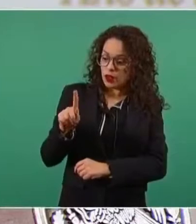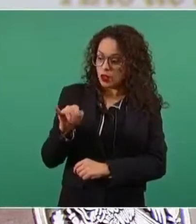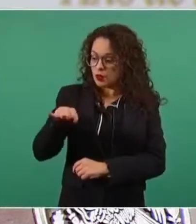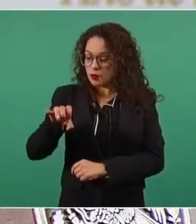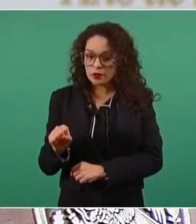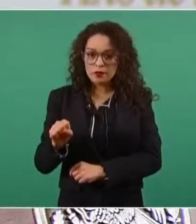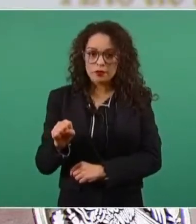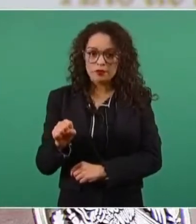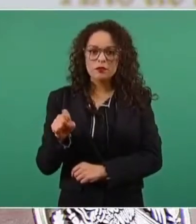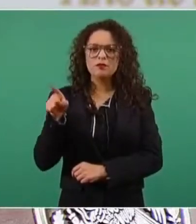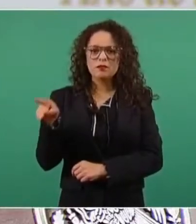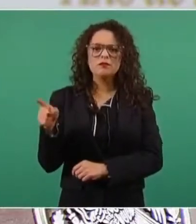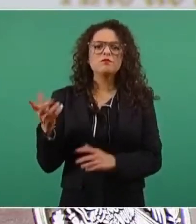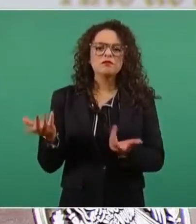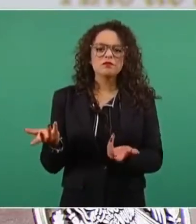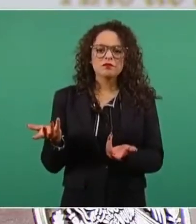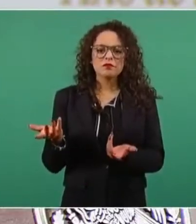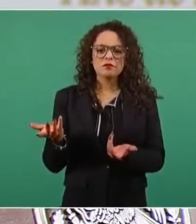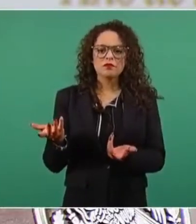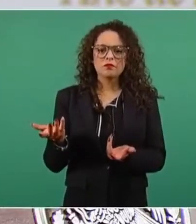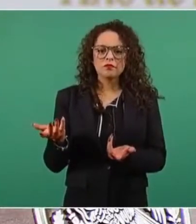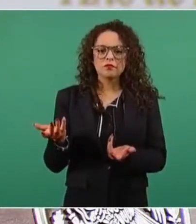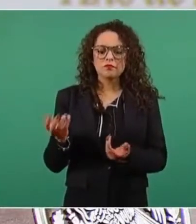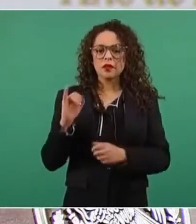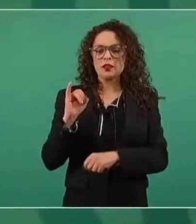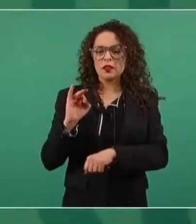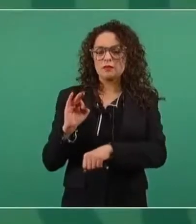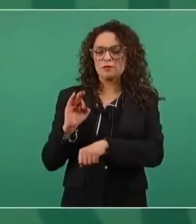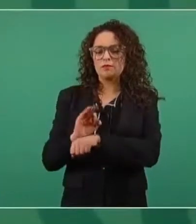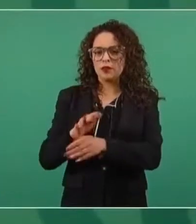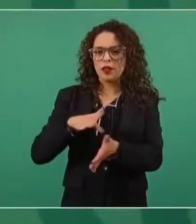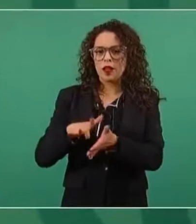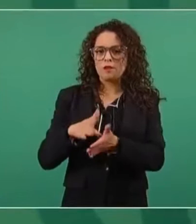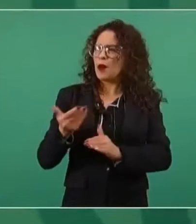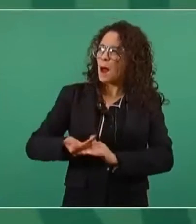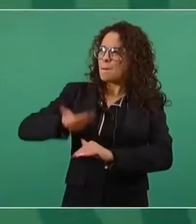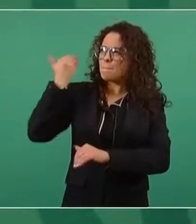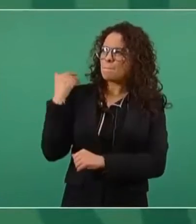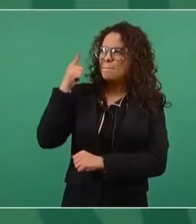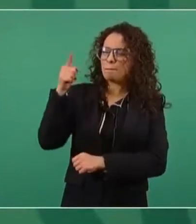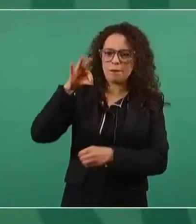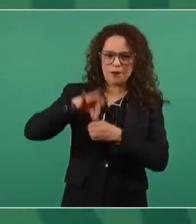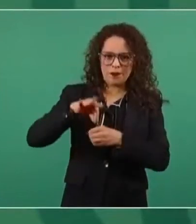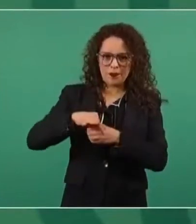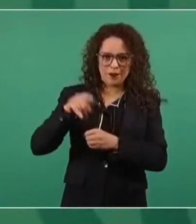tomó partido en las elecciones pasadas en Estados Unidos